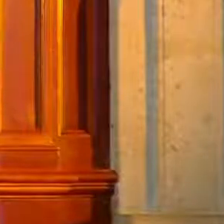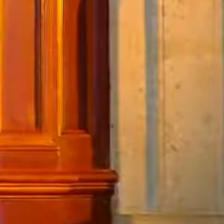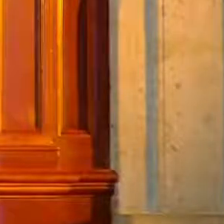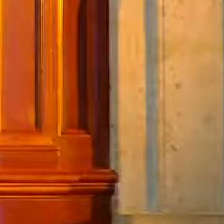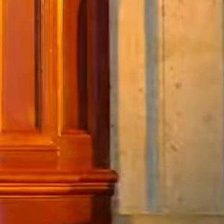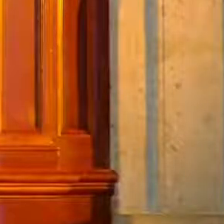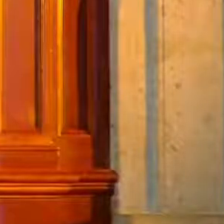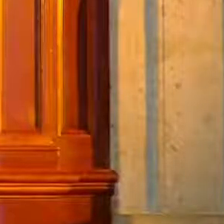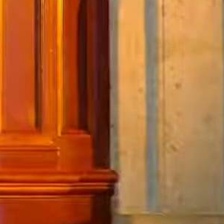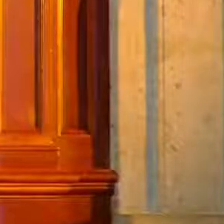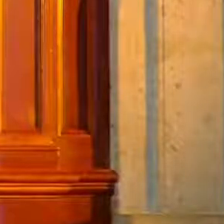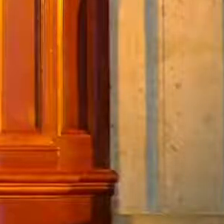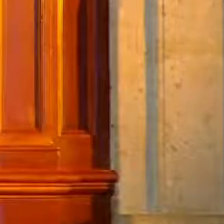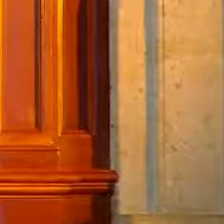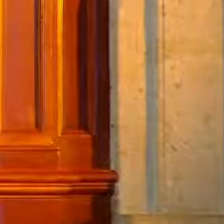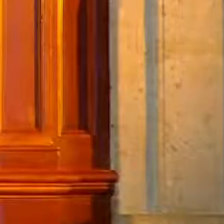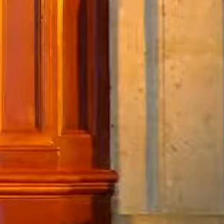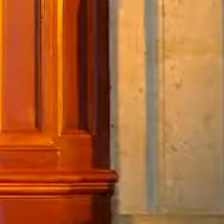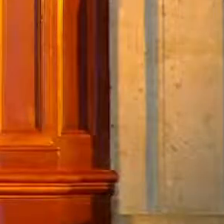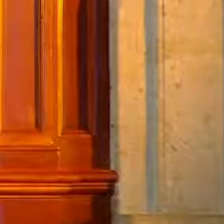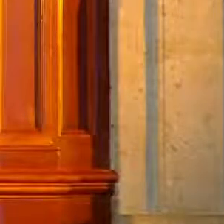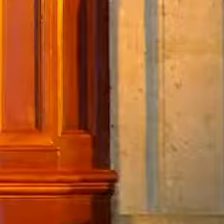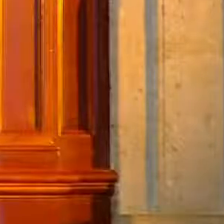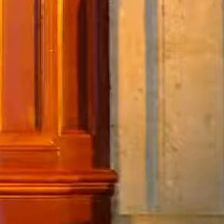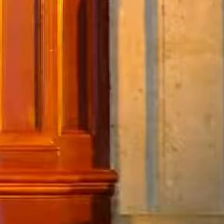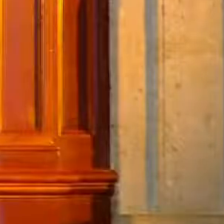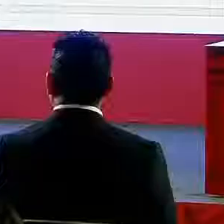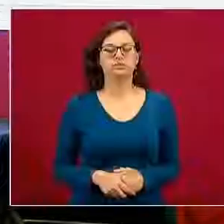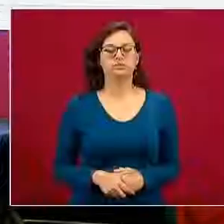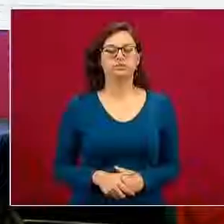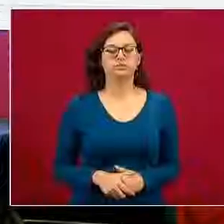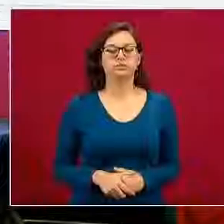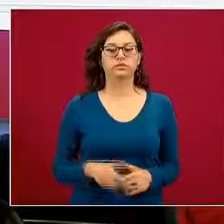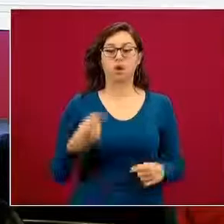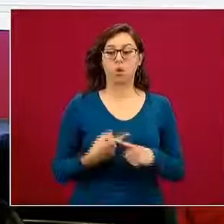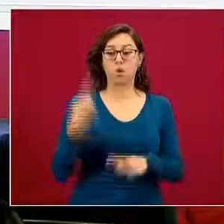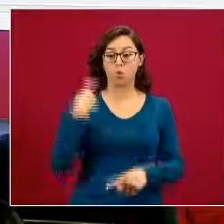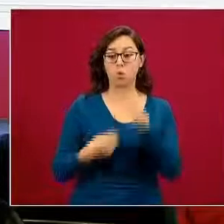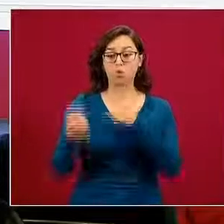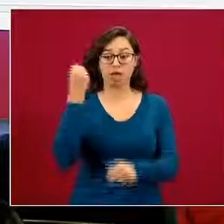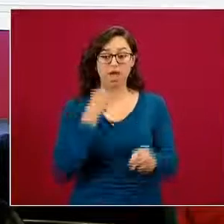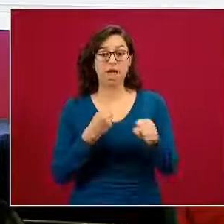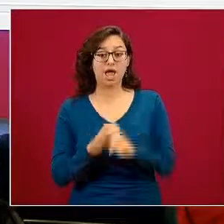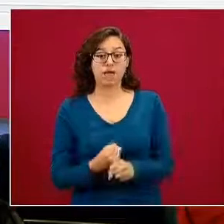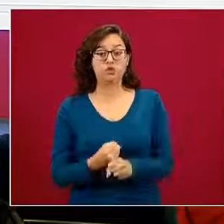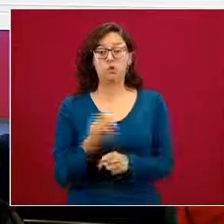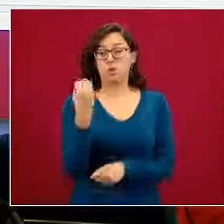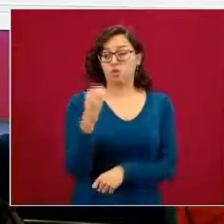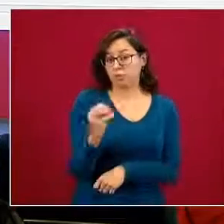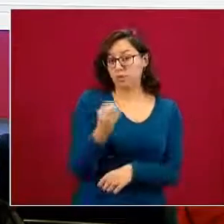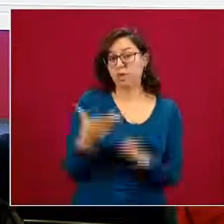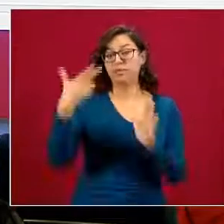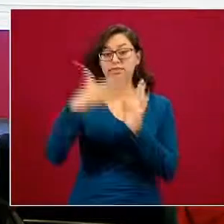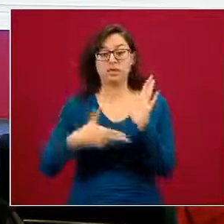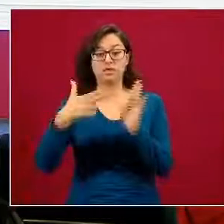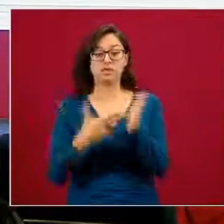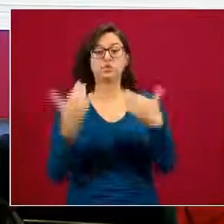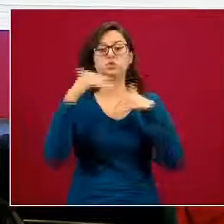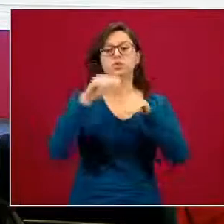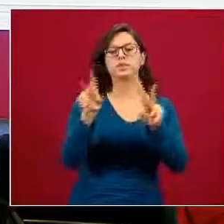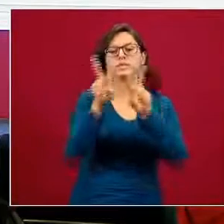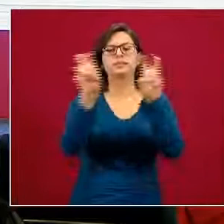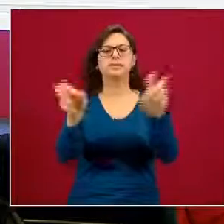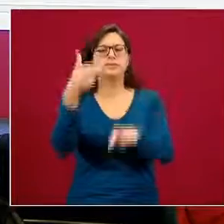para el Abordaje Integral del Suicidio que se llevó a cabo en octubre del año pasado. Por otra parte,